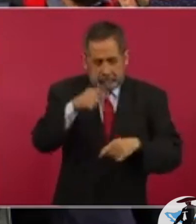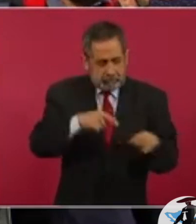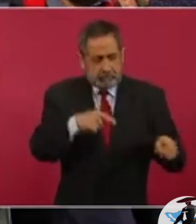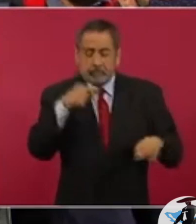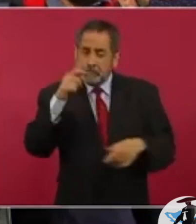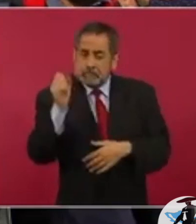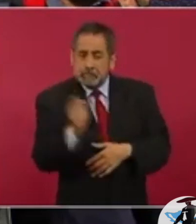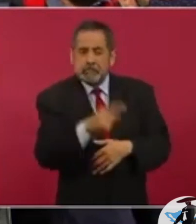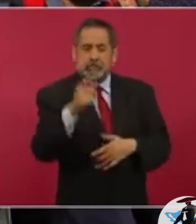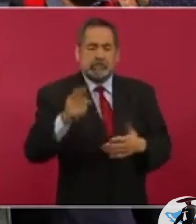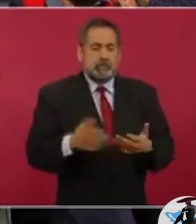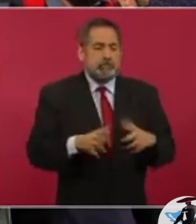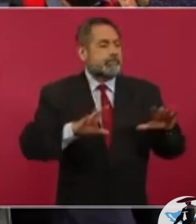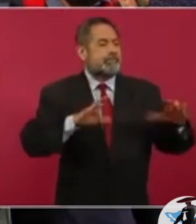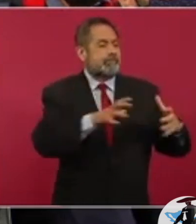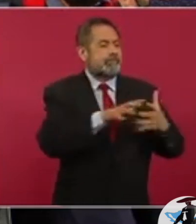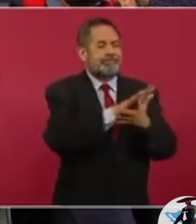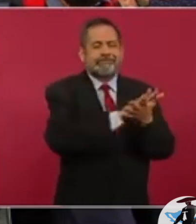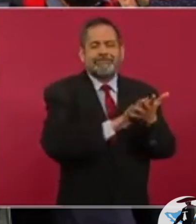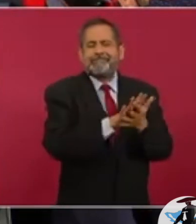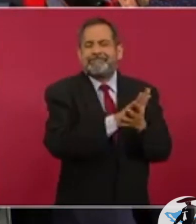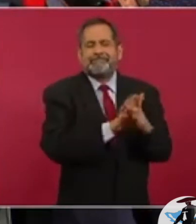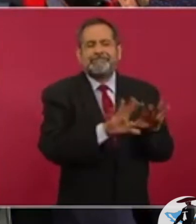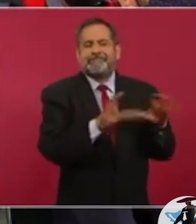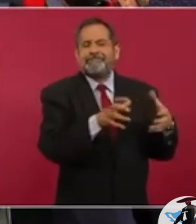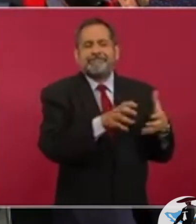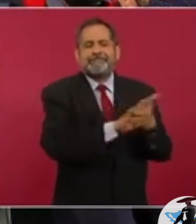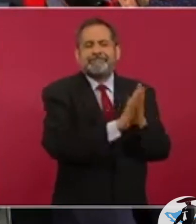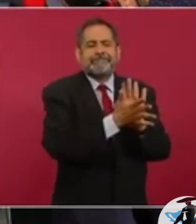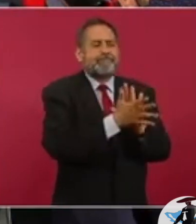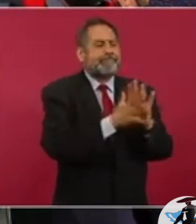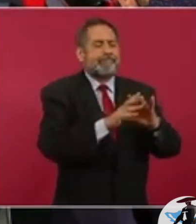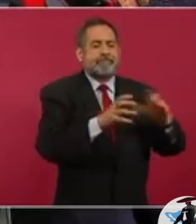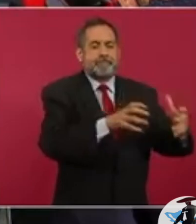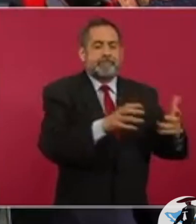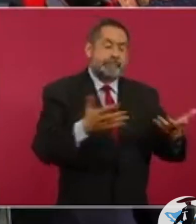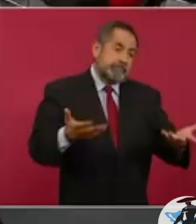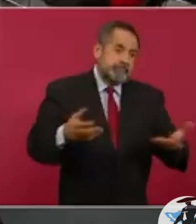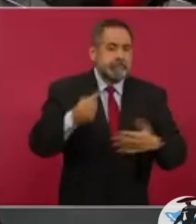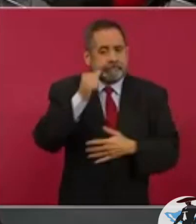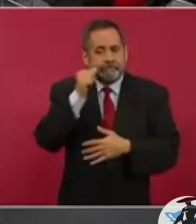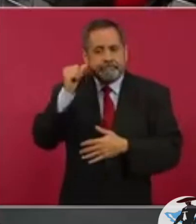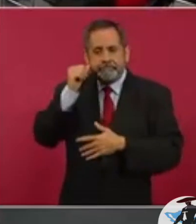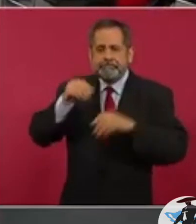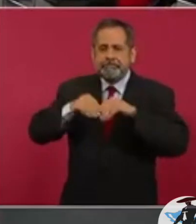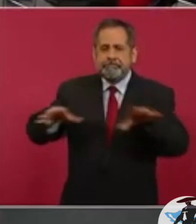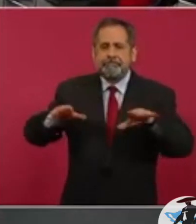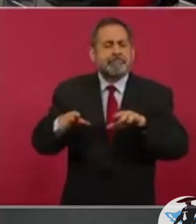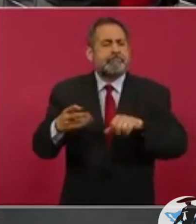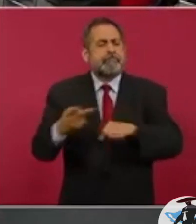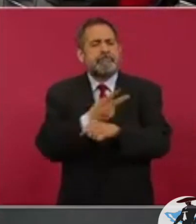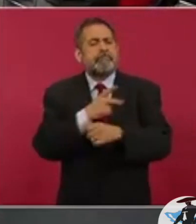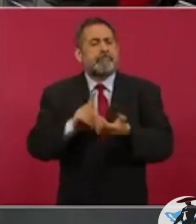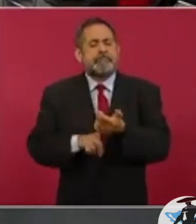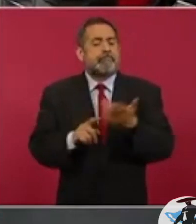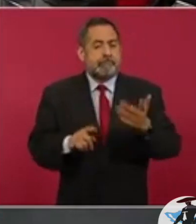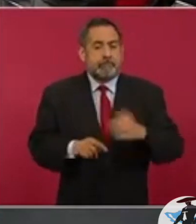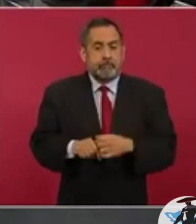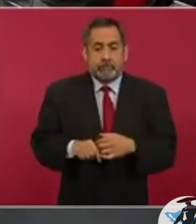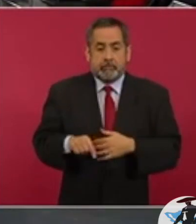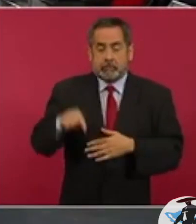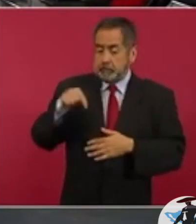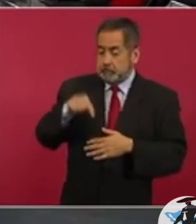esto es una red, una maraña, y bueno, ahora vemos el día de ayer, cuando precisamente aquí la